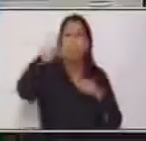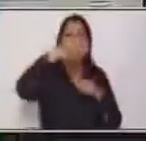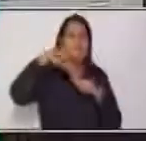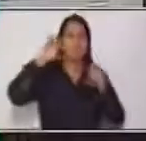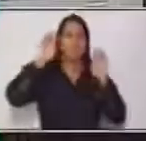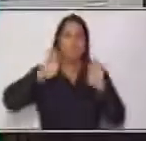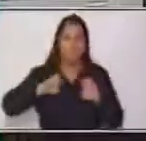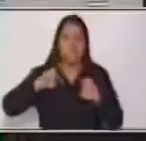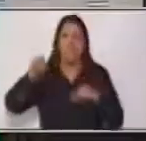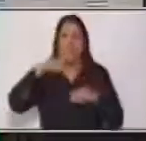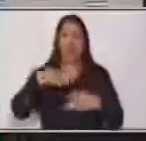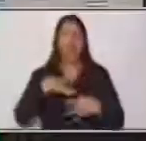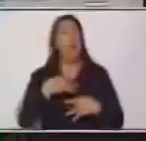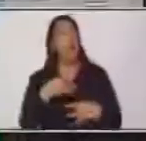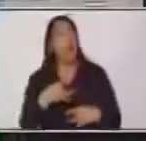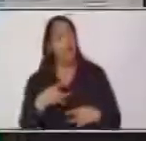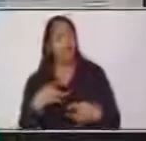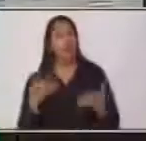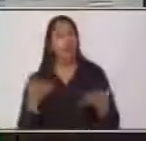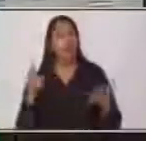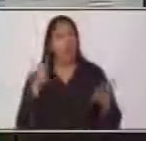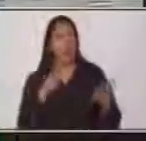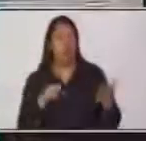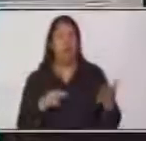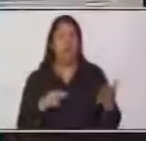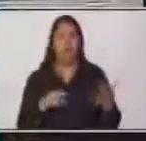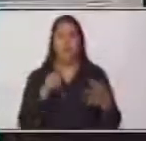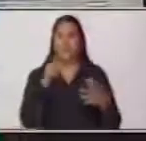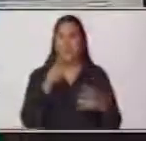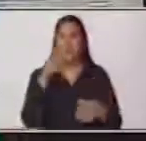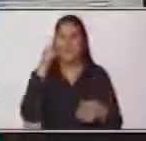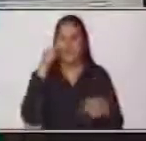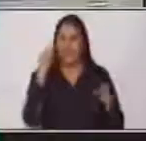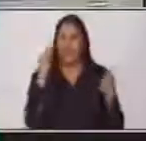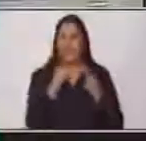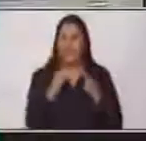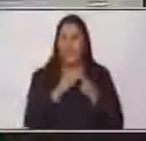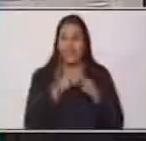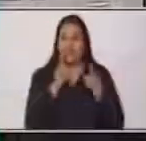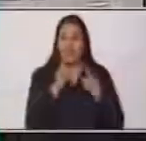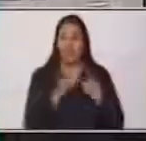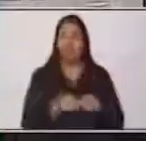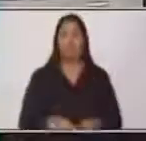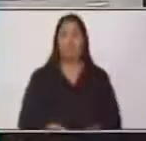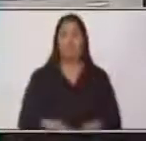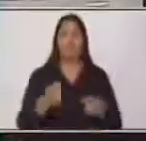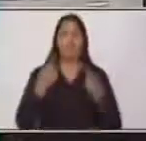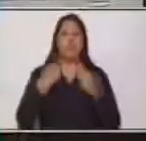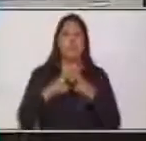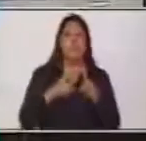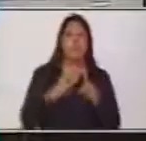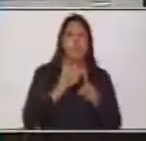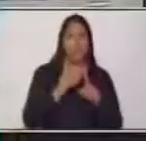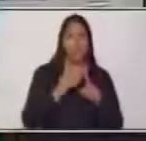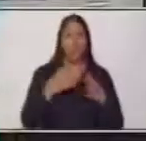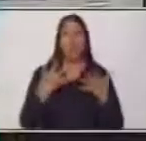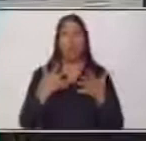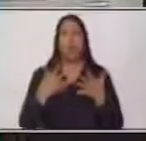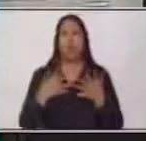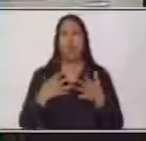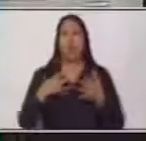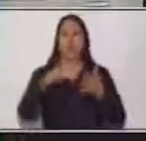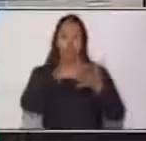conozca eso. Ya que, a diferencia de los descriptivos, pues, obviamente, los descriptivos van a venir y van a trabajar la